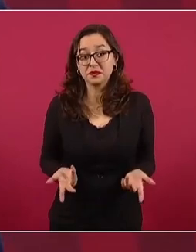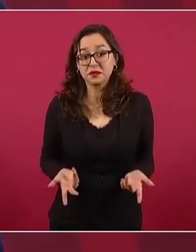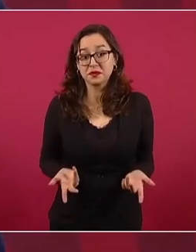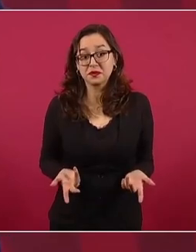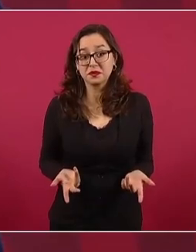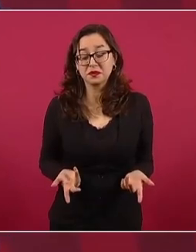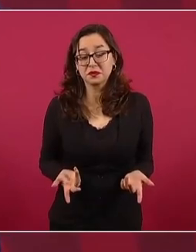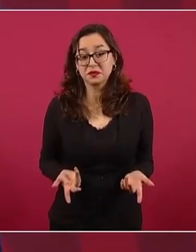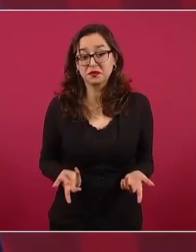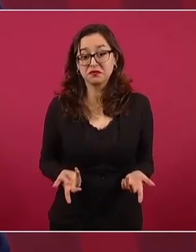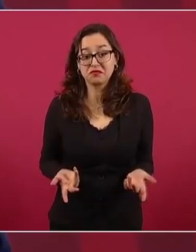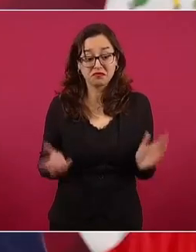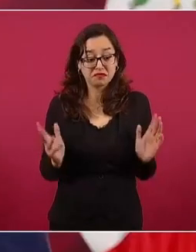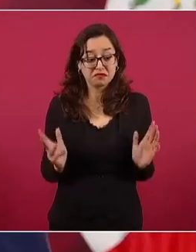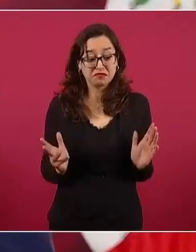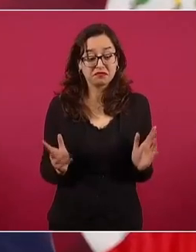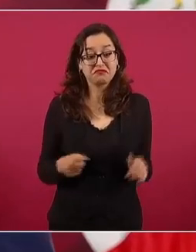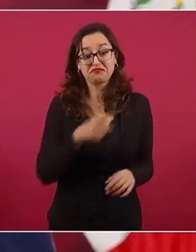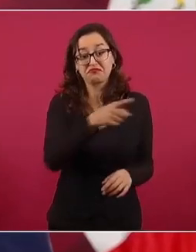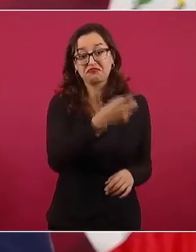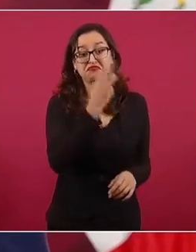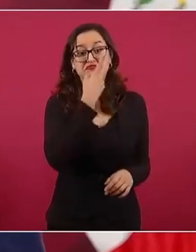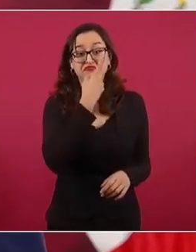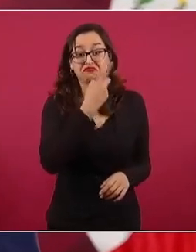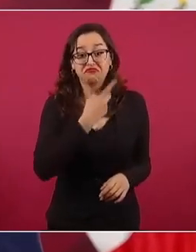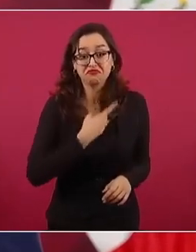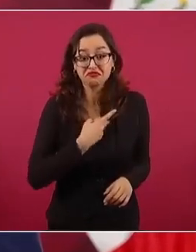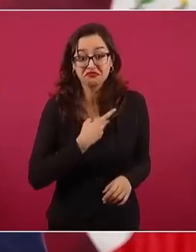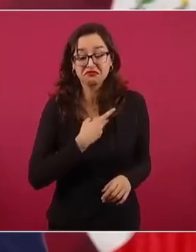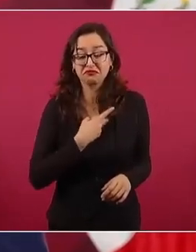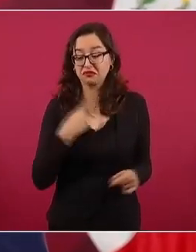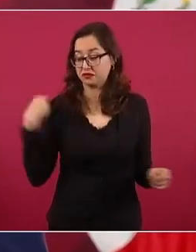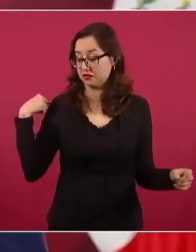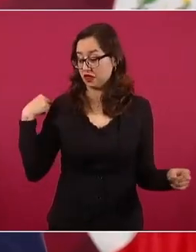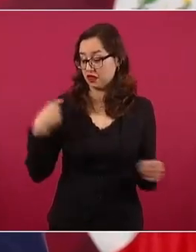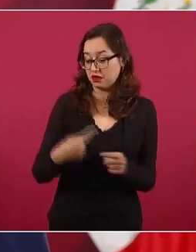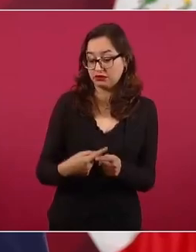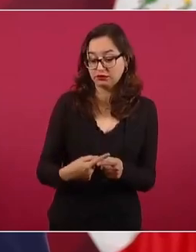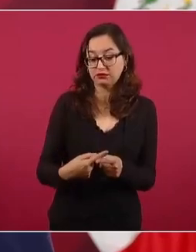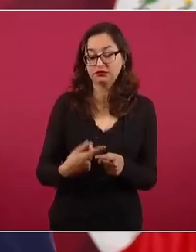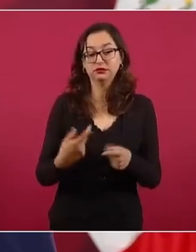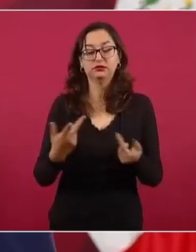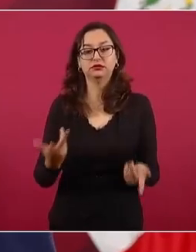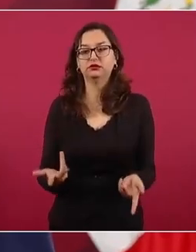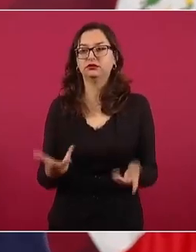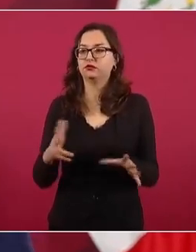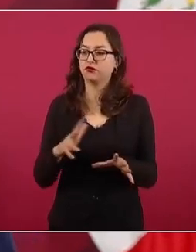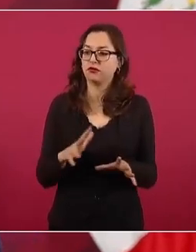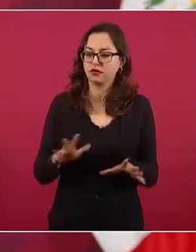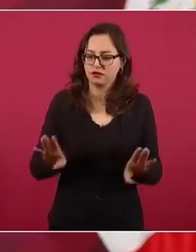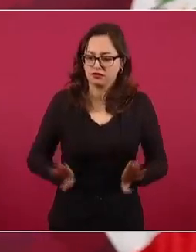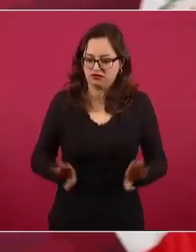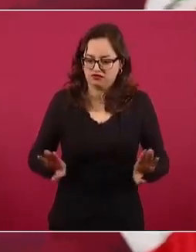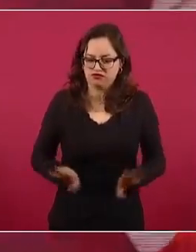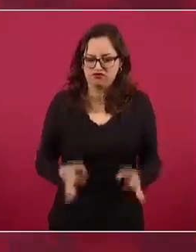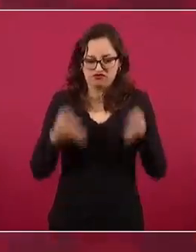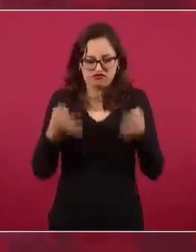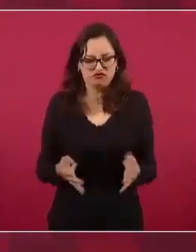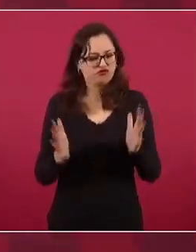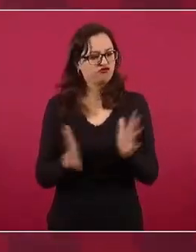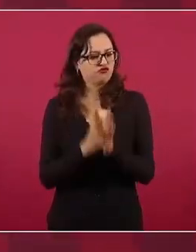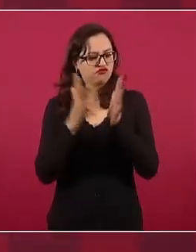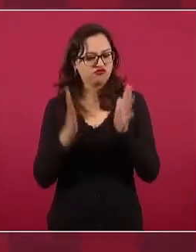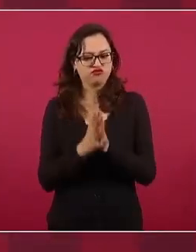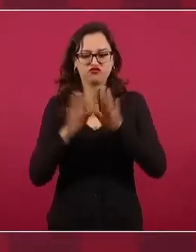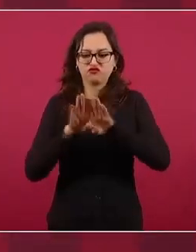estos últimos tiempos cuál es el pueblo que ha demostrado tener más vocación democrática,